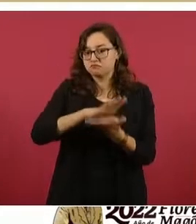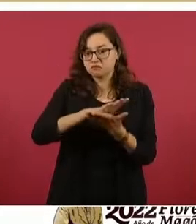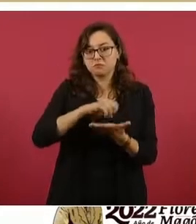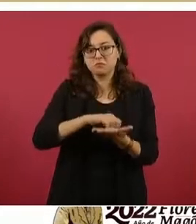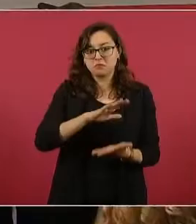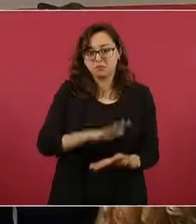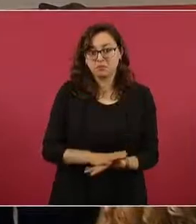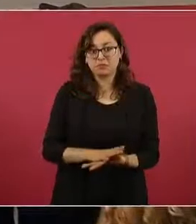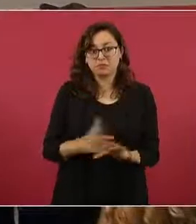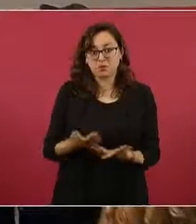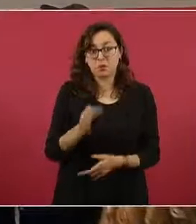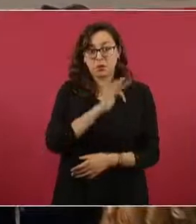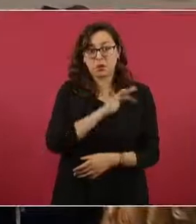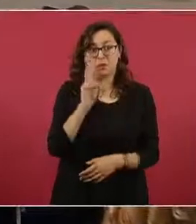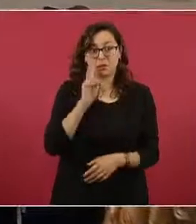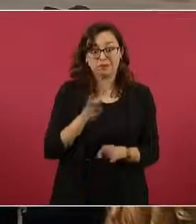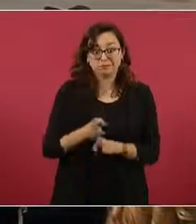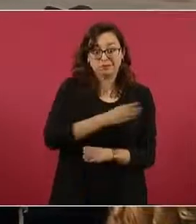así venía.